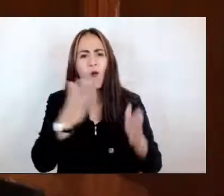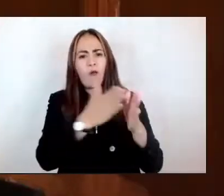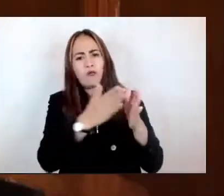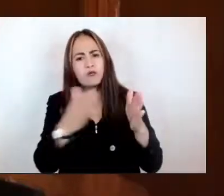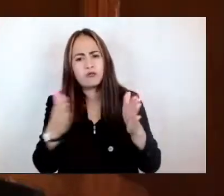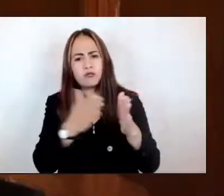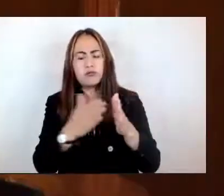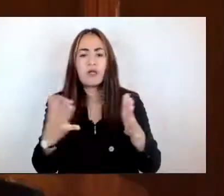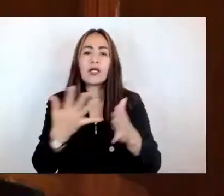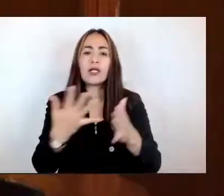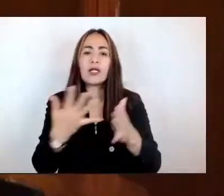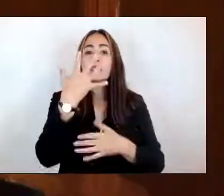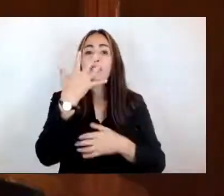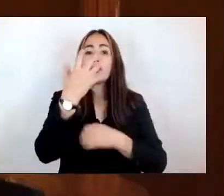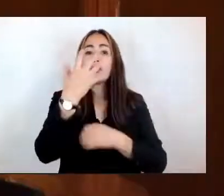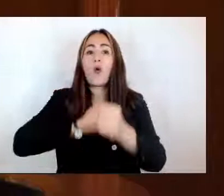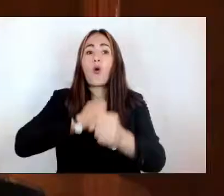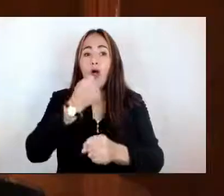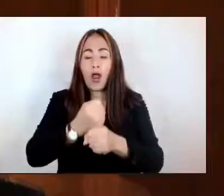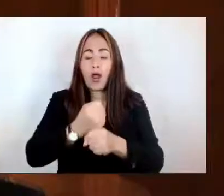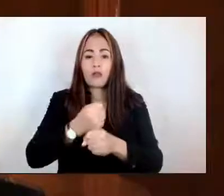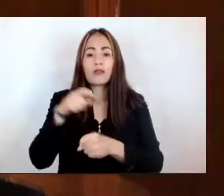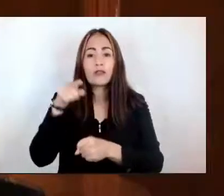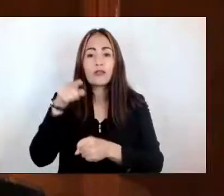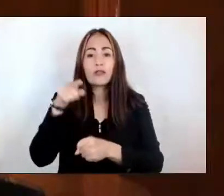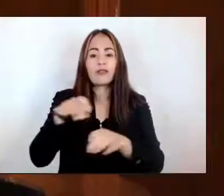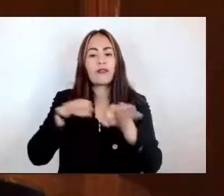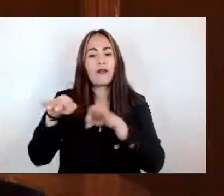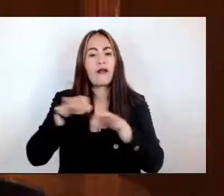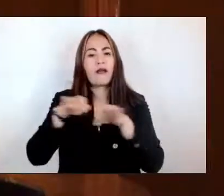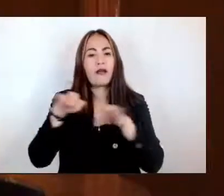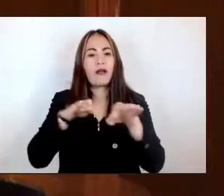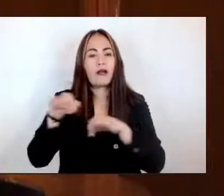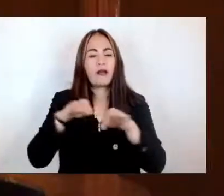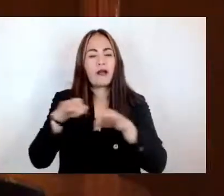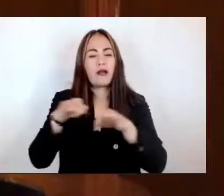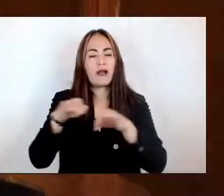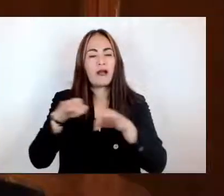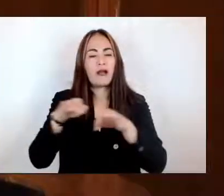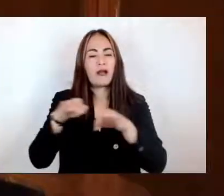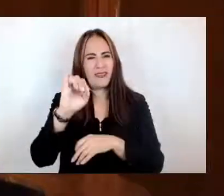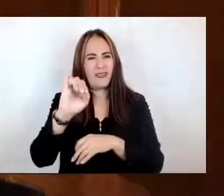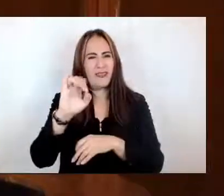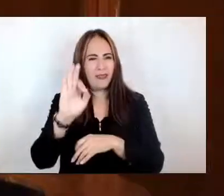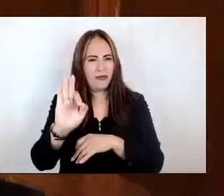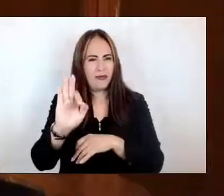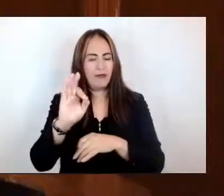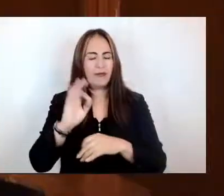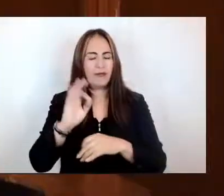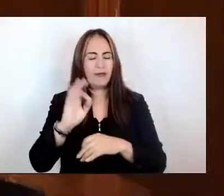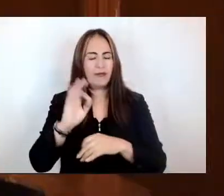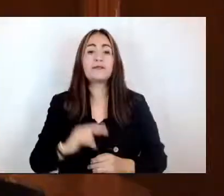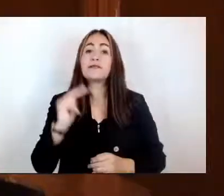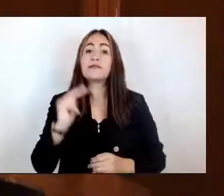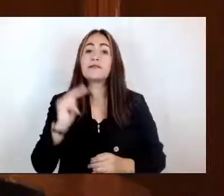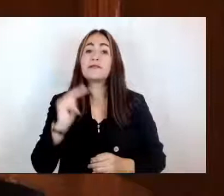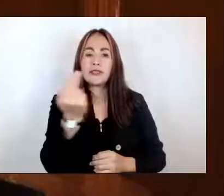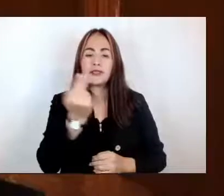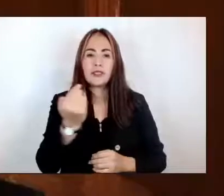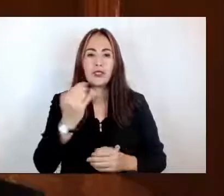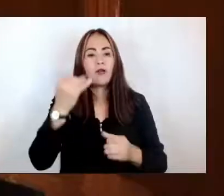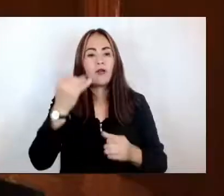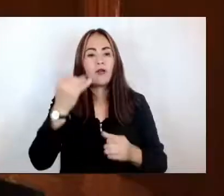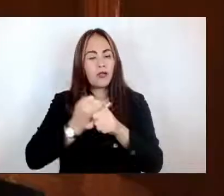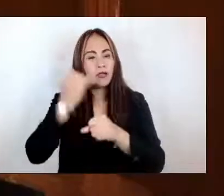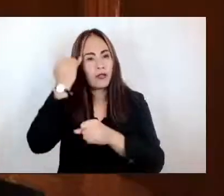en un sistema municipal DIF, es necesario que comente que esta iniciativa de proyecto